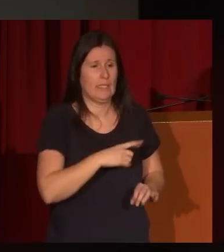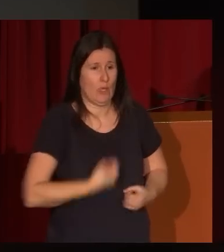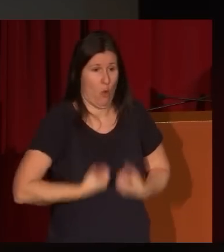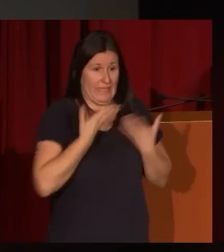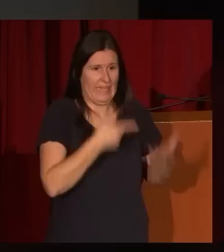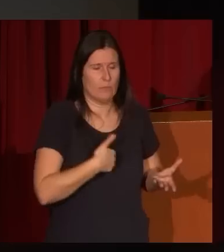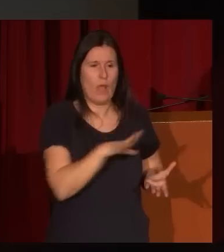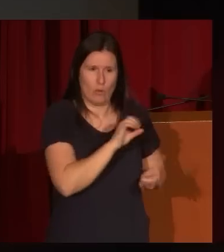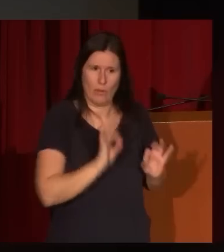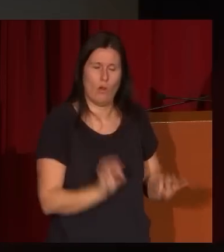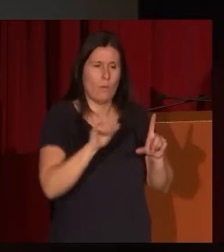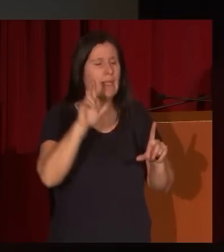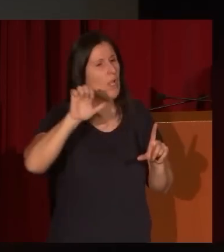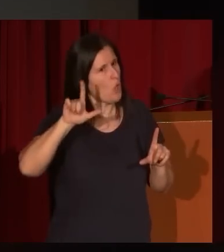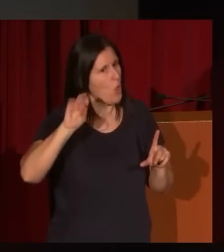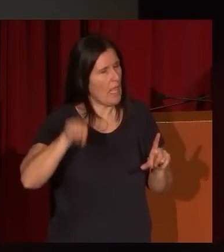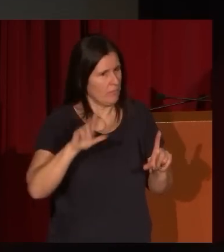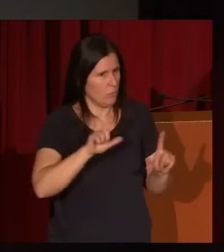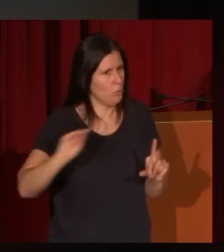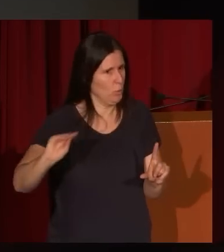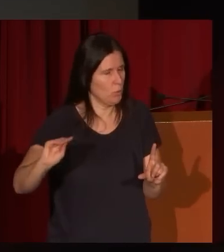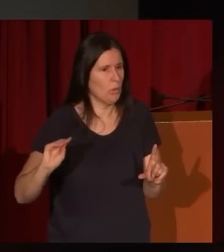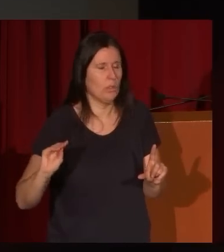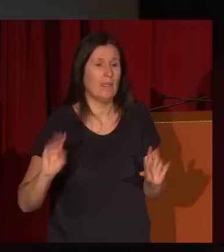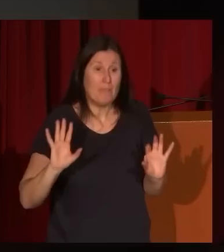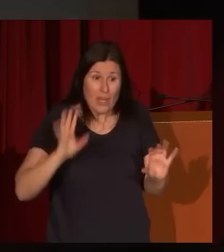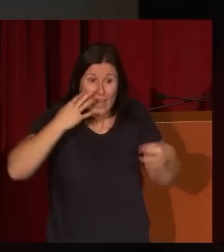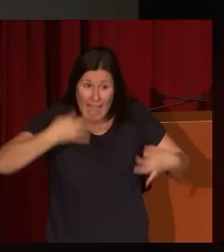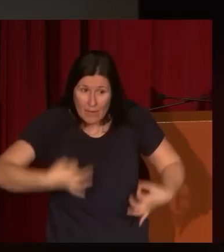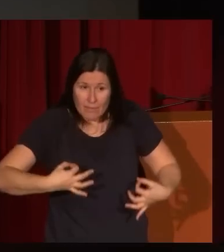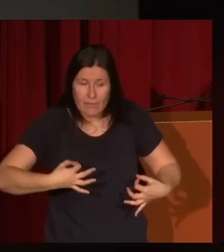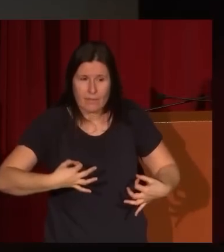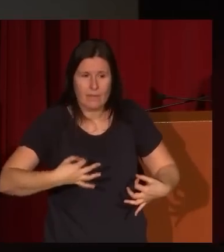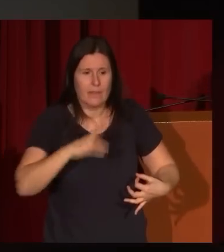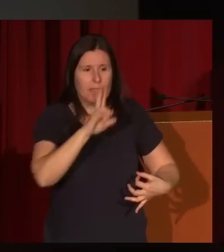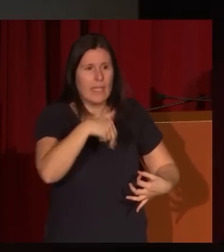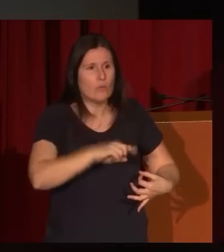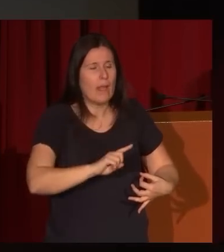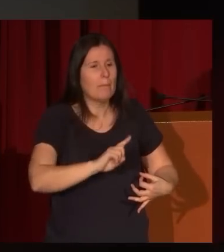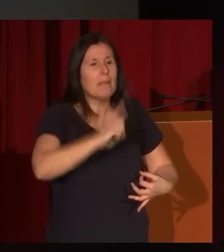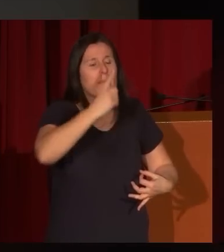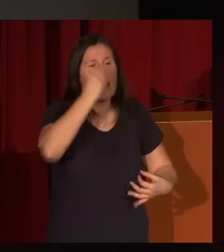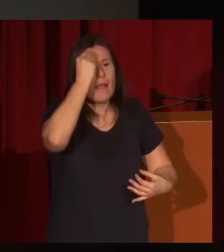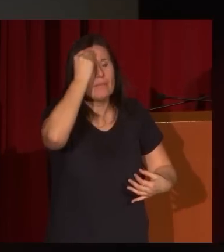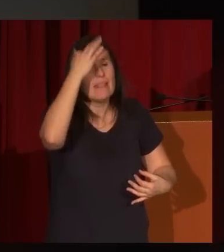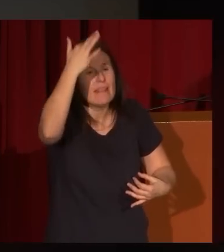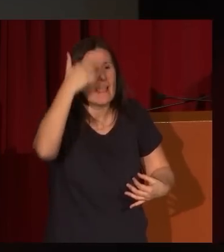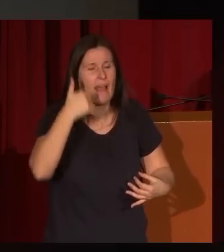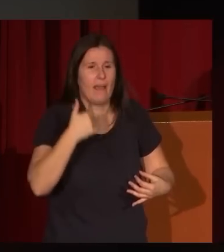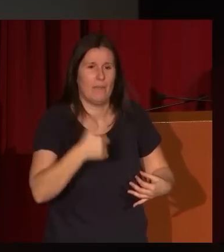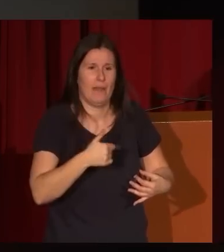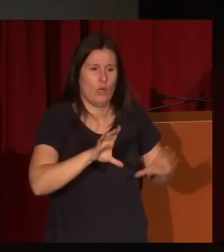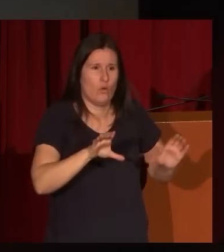como Eugenio Lucas, como Eugenio Lucas se mantiene, pero en realidad lo que es es una primera idea para el